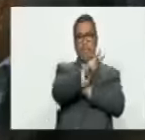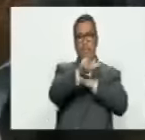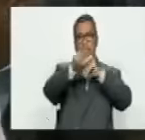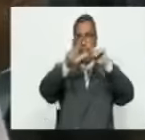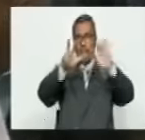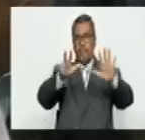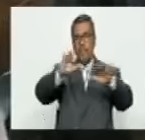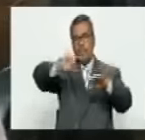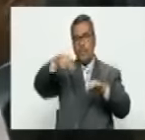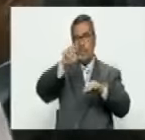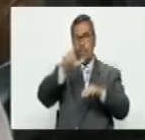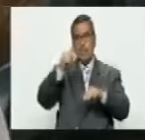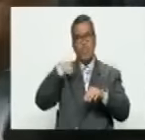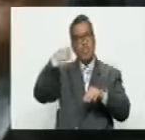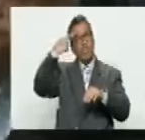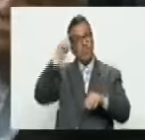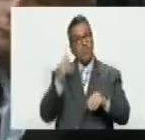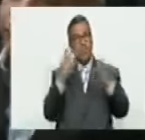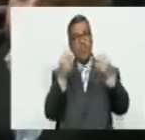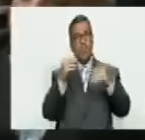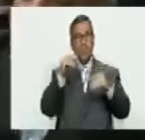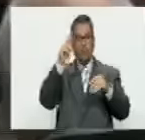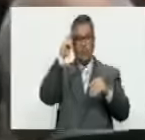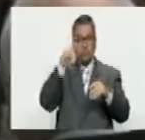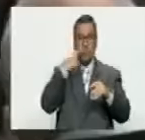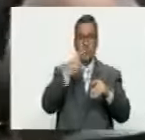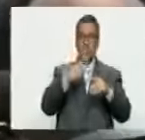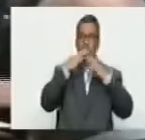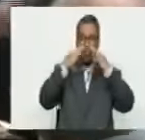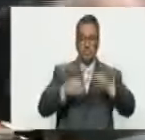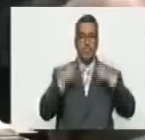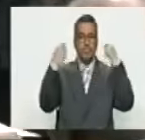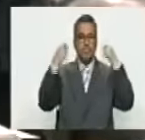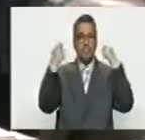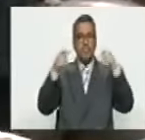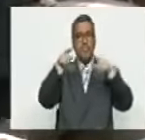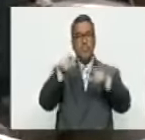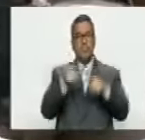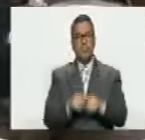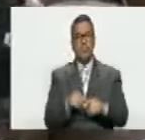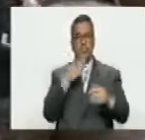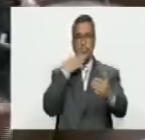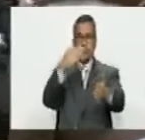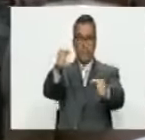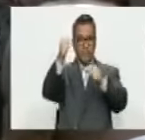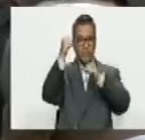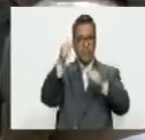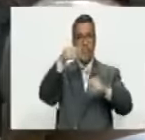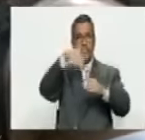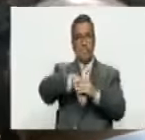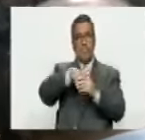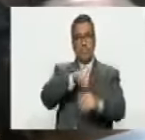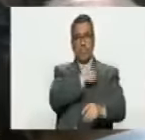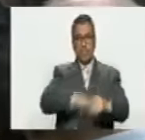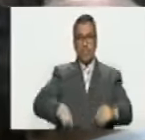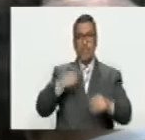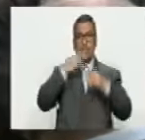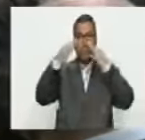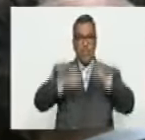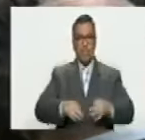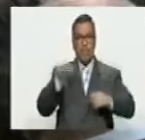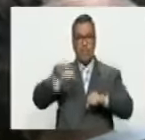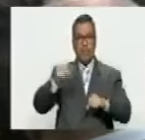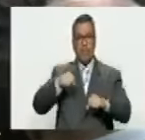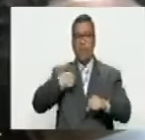julio. Por eso creo que hoy tenemos muchas razones para celebrar, porque no solamente ganamos unas elecciones presidenciales, que las ganamos.